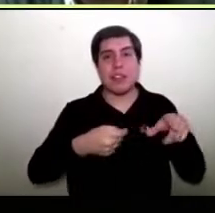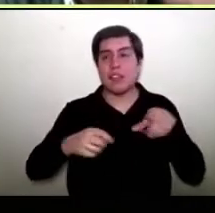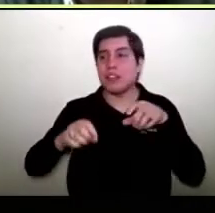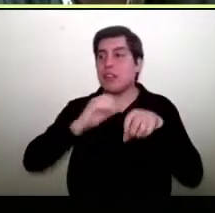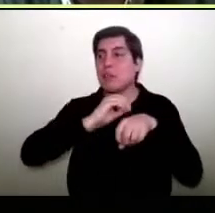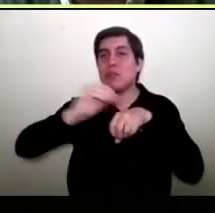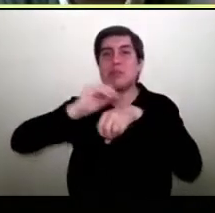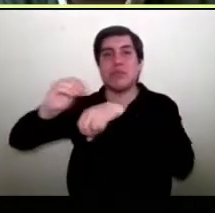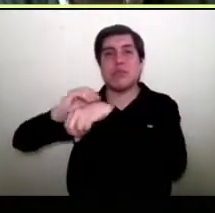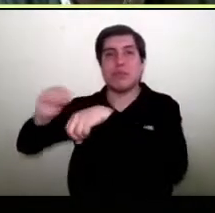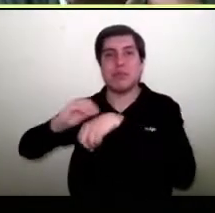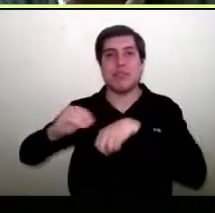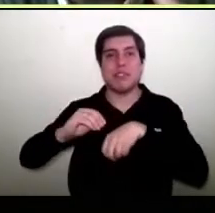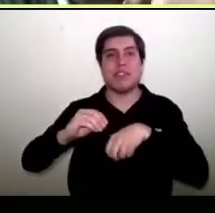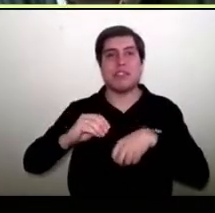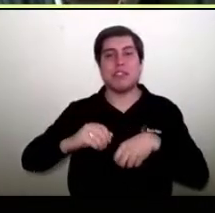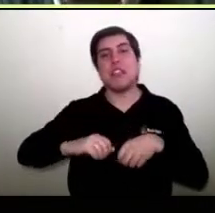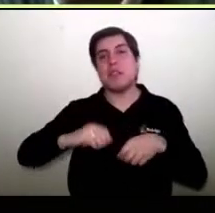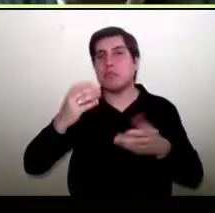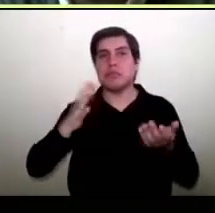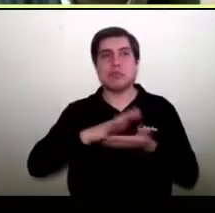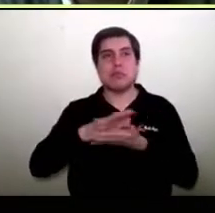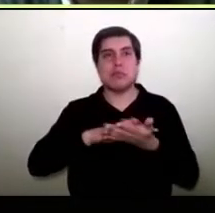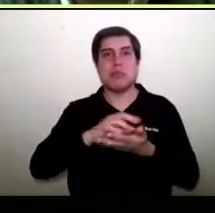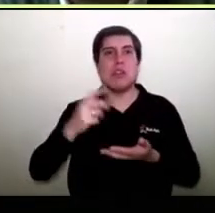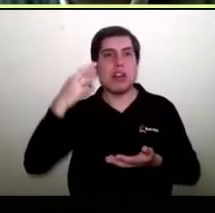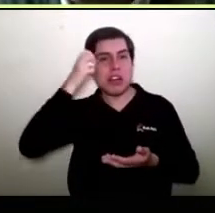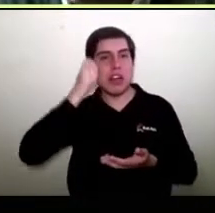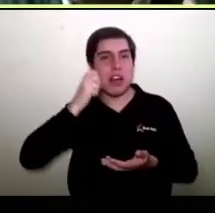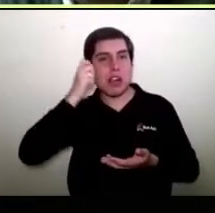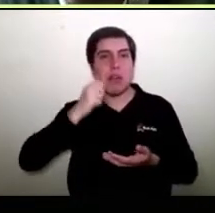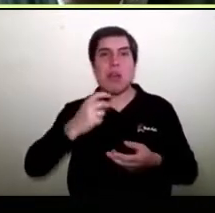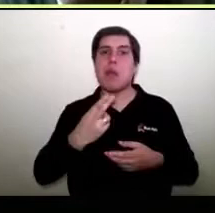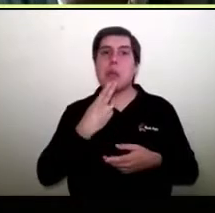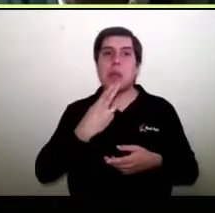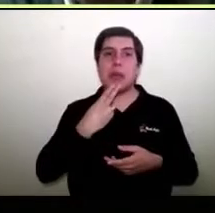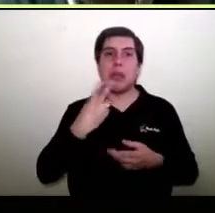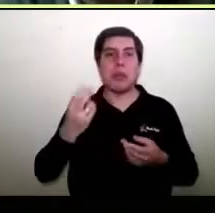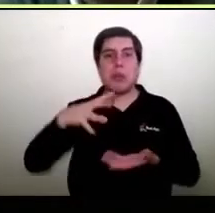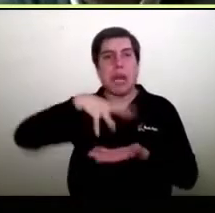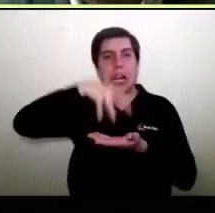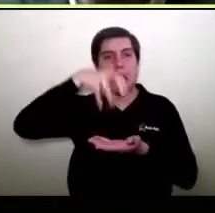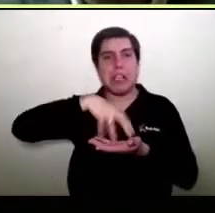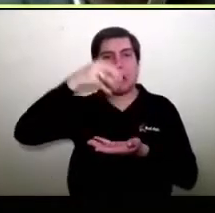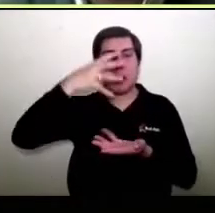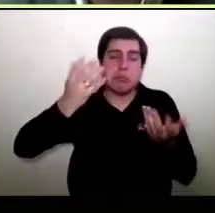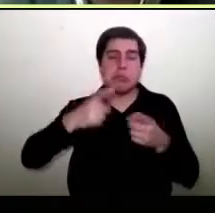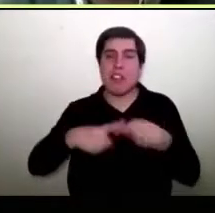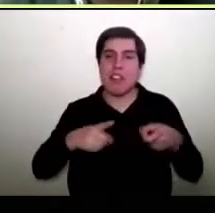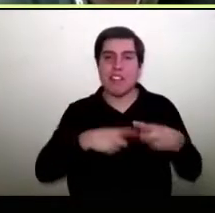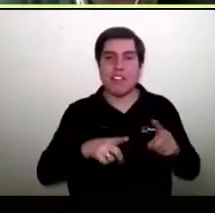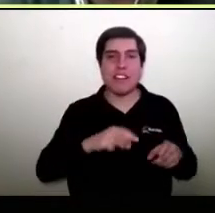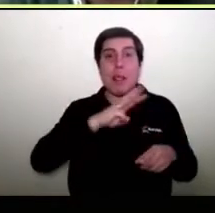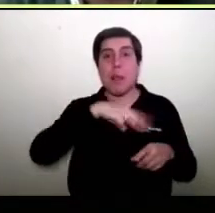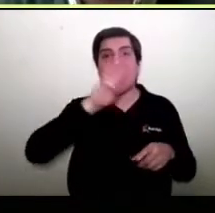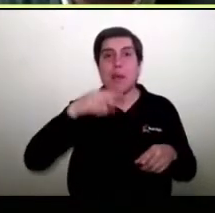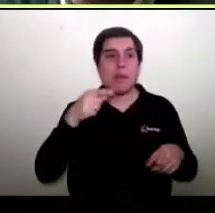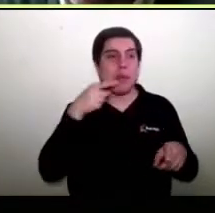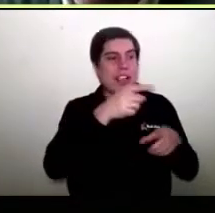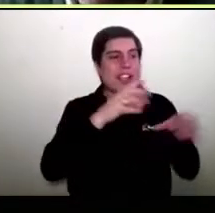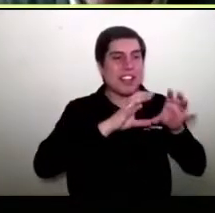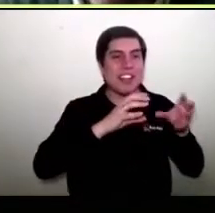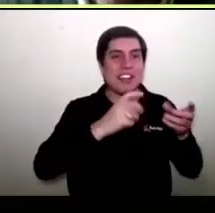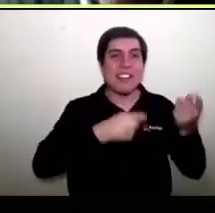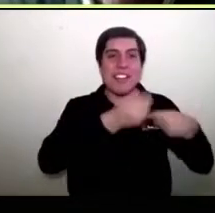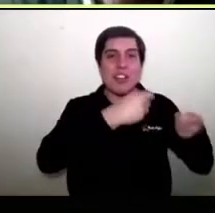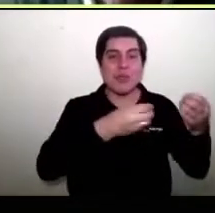y la gente vaya al mall Los Domínicos, al mall Rancagua, al mall Puerto Montt, a Ica, porque va a encontrar mayor concentración de